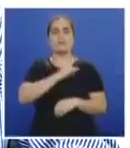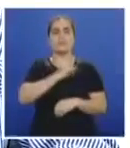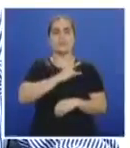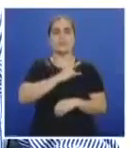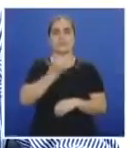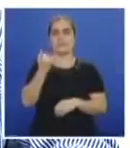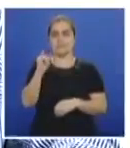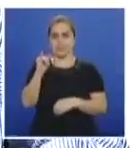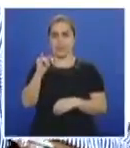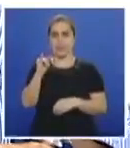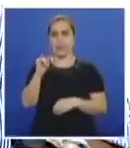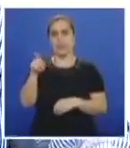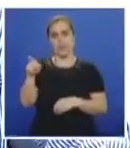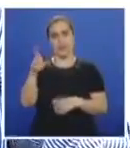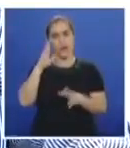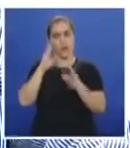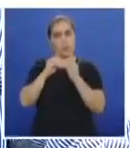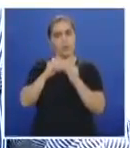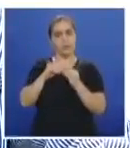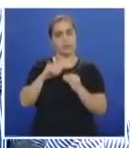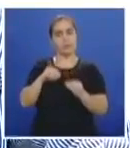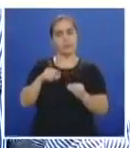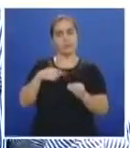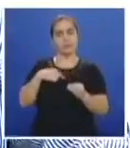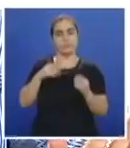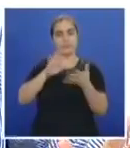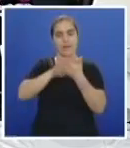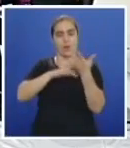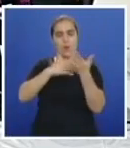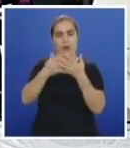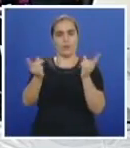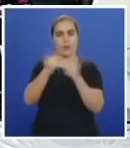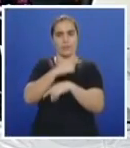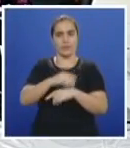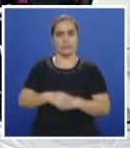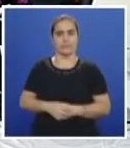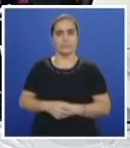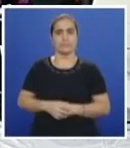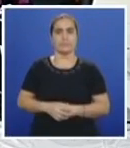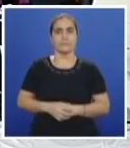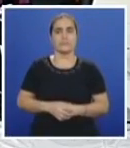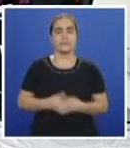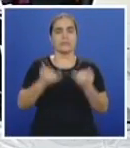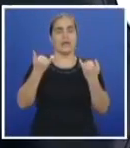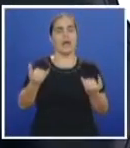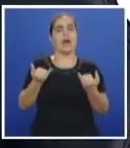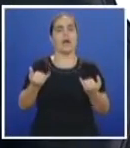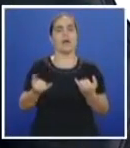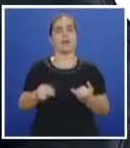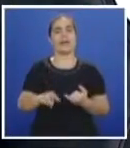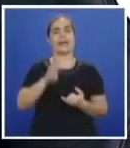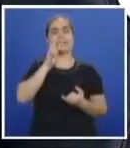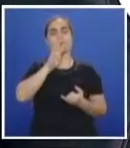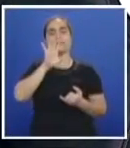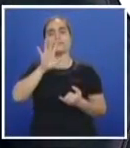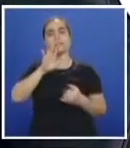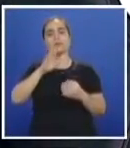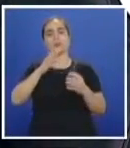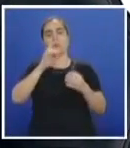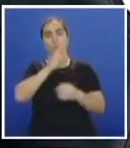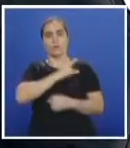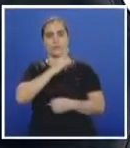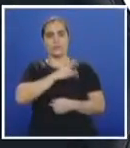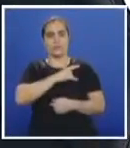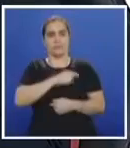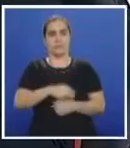que me haya flexibilizado los horarios de transporte. Néstor, hay 35 universidades, aproximadamente 7 colegios. ¿Cuál es esa articulación que ustedes